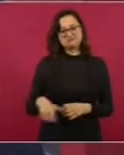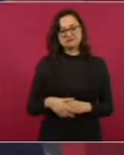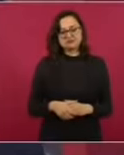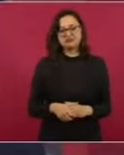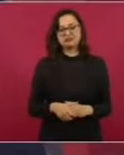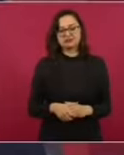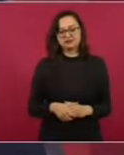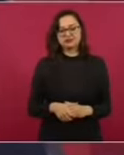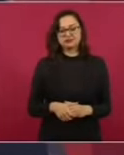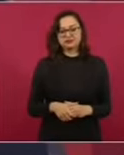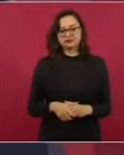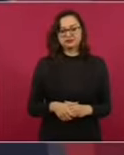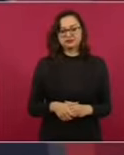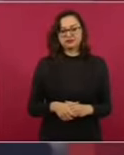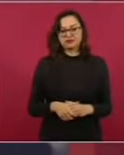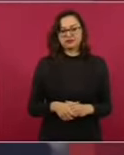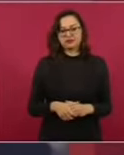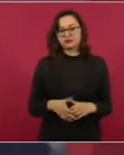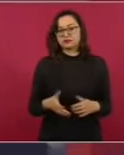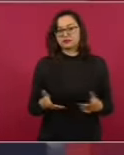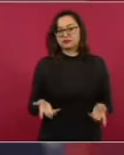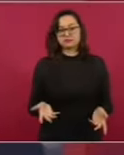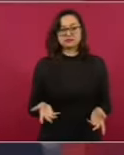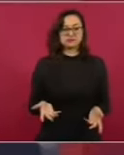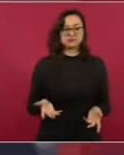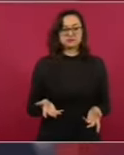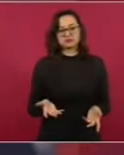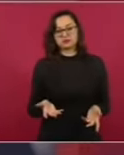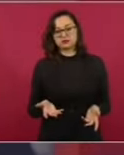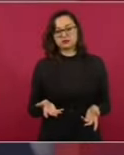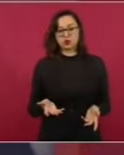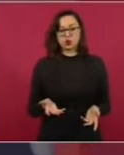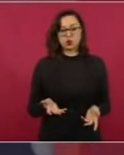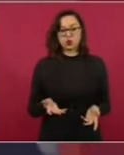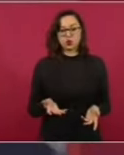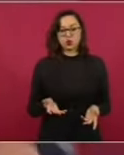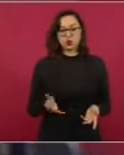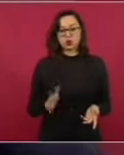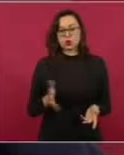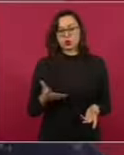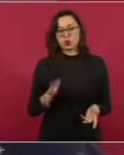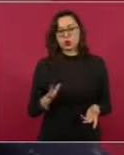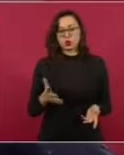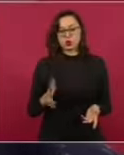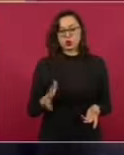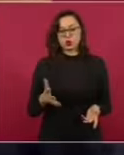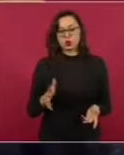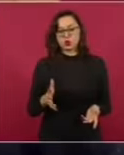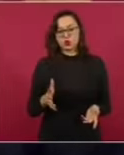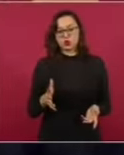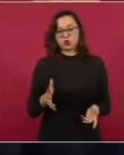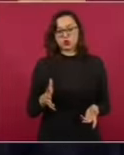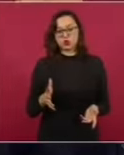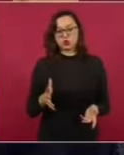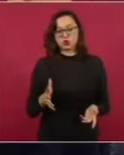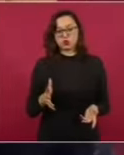de cuatro, bueno, vamos a ampliar así el margen,